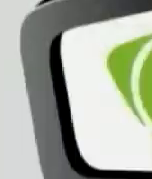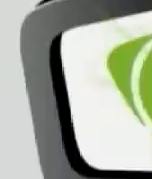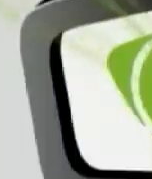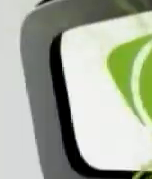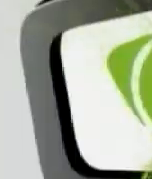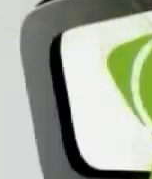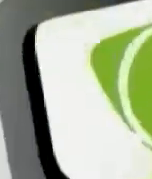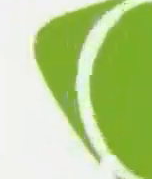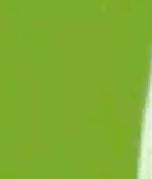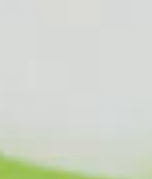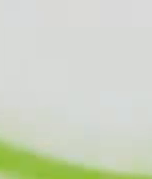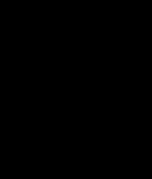Gracias por ver el video.